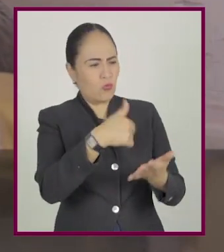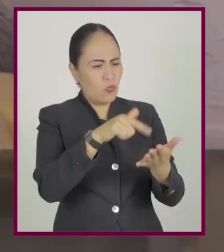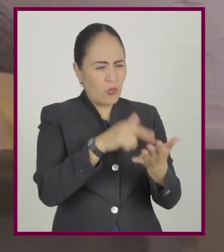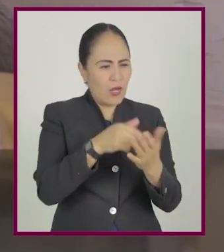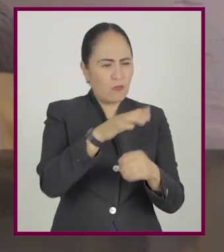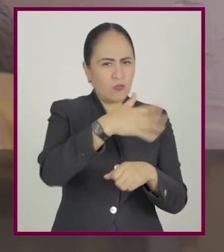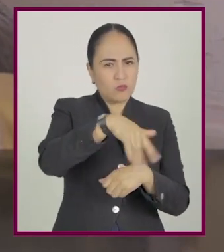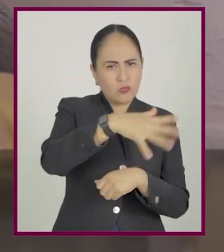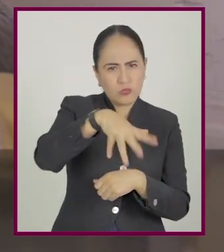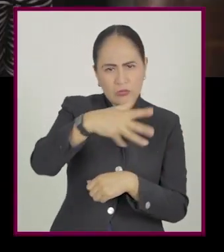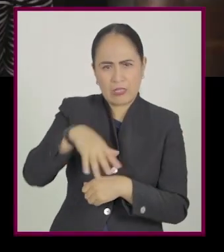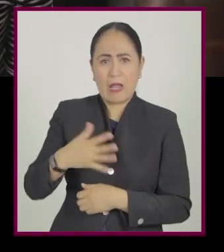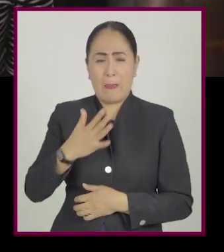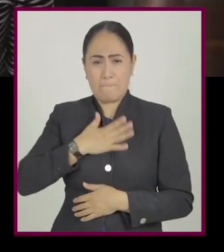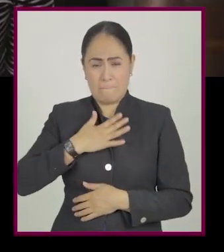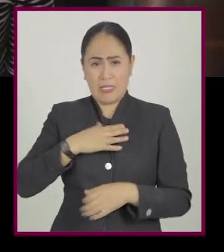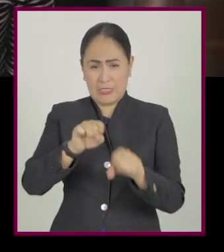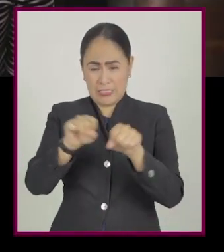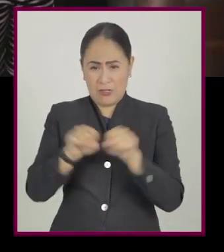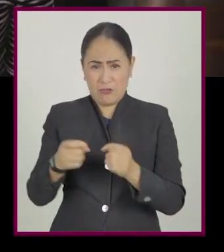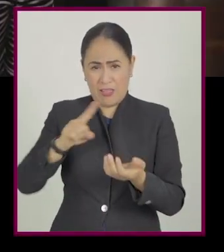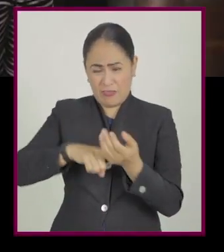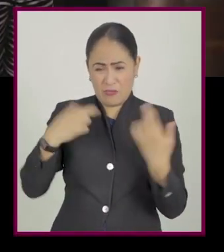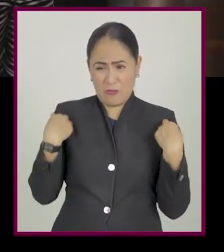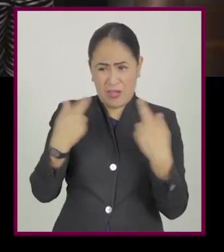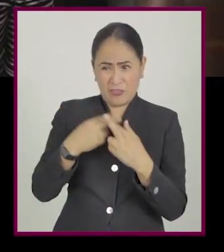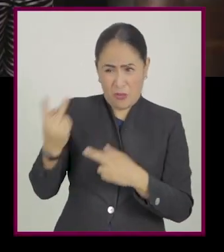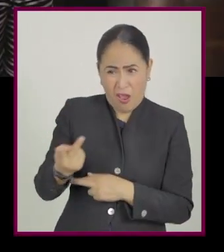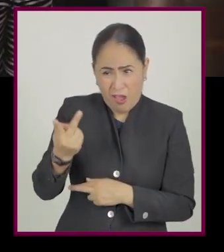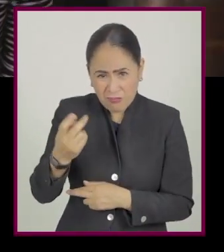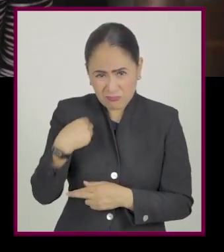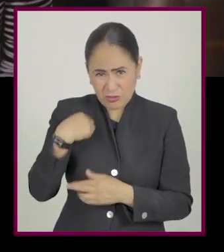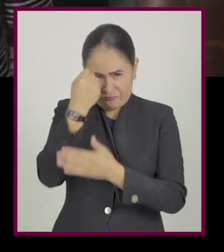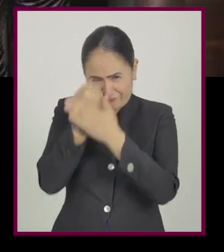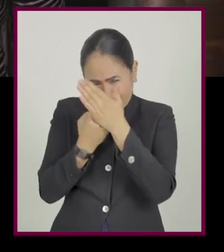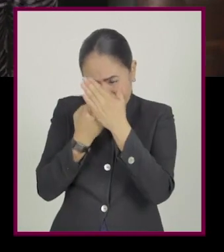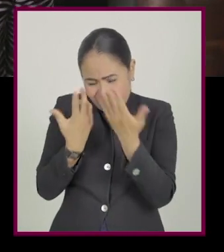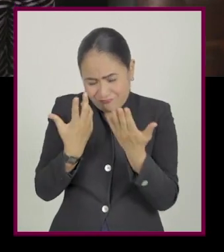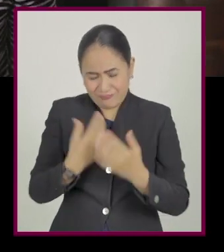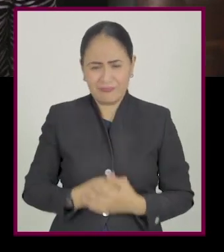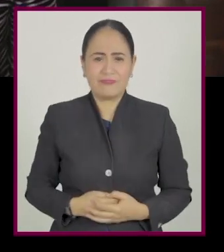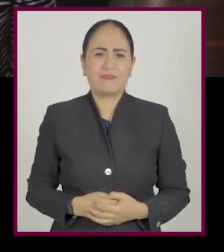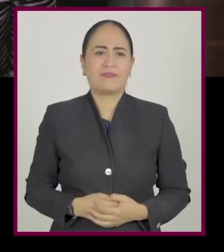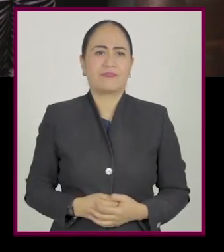mis hábitos de consulta de fuentes. Aunque hasta en mi salón me daba pena preguntar a mi maestra.